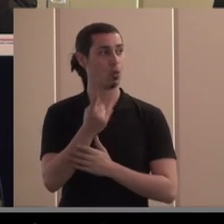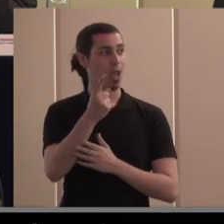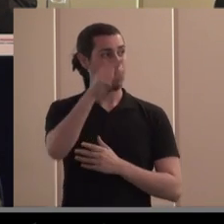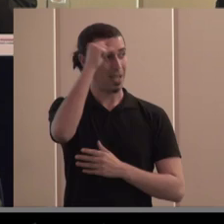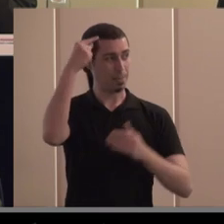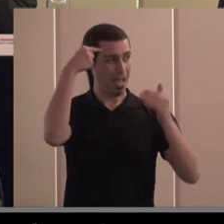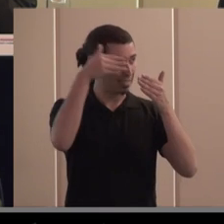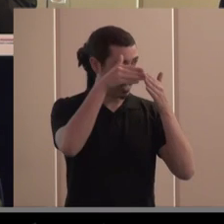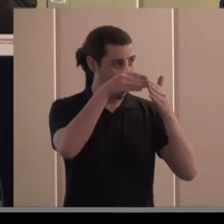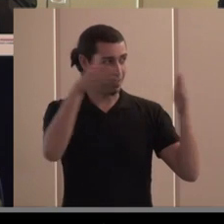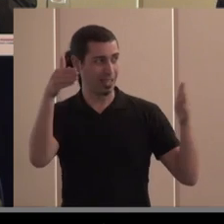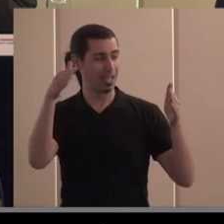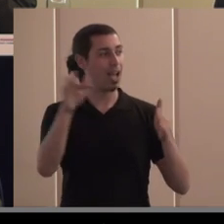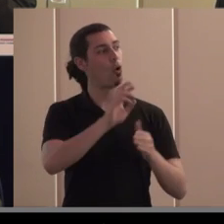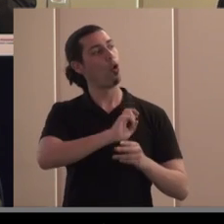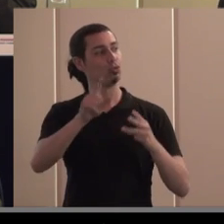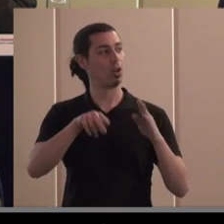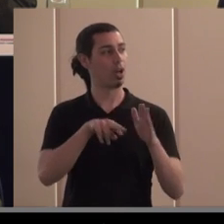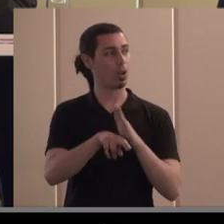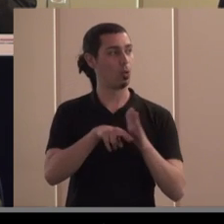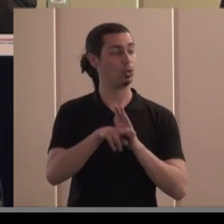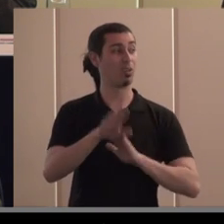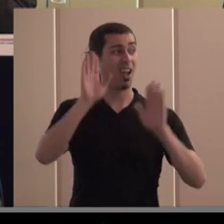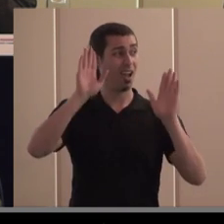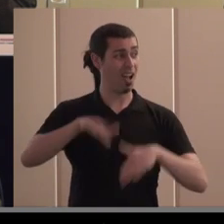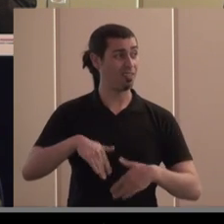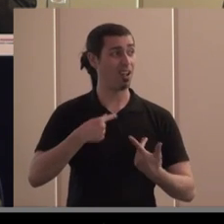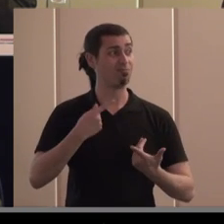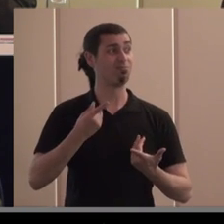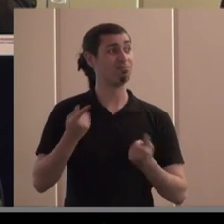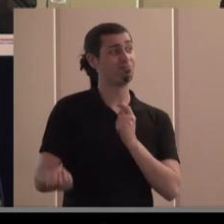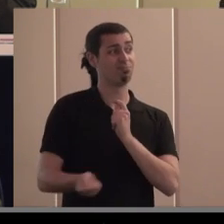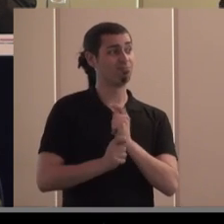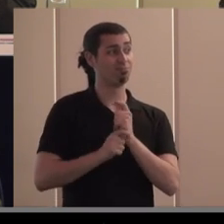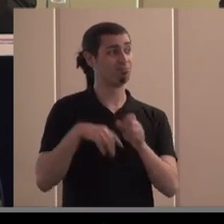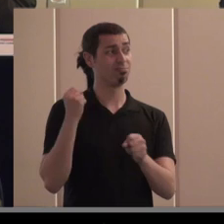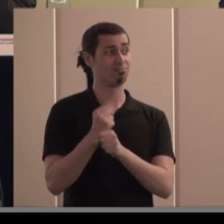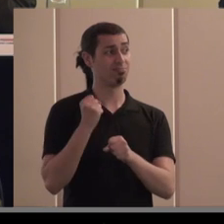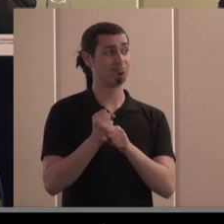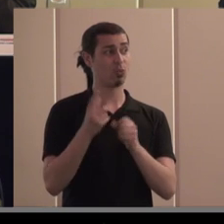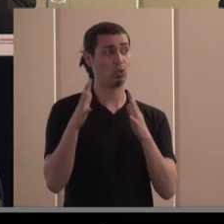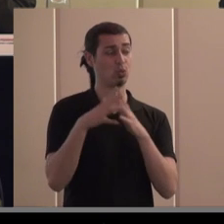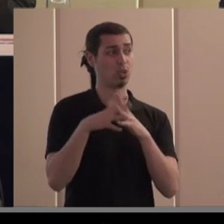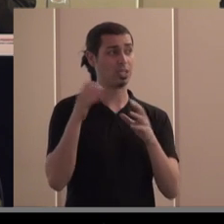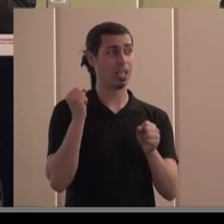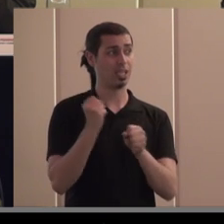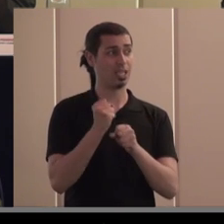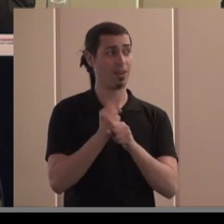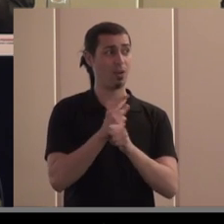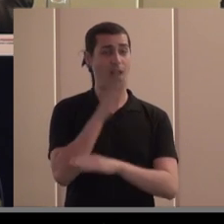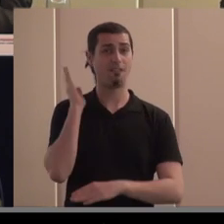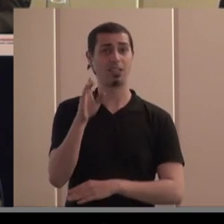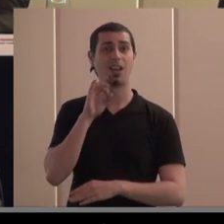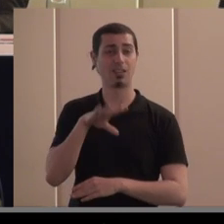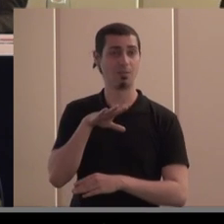veces de trabajo y de representación que puedan trabajar conjuntamente para dar una respuesta común al conjunto de la sociedad